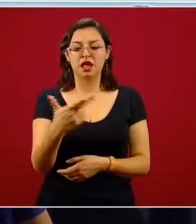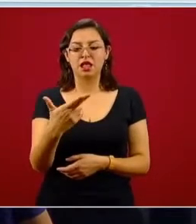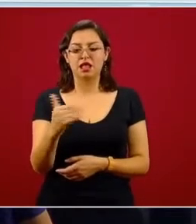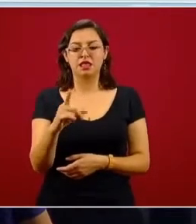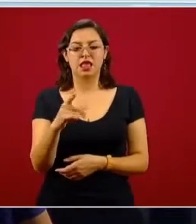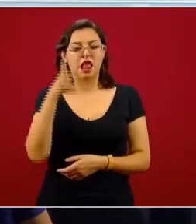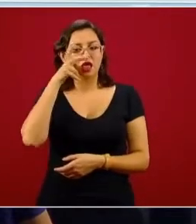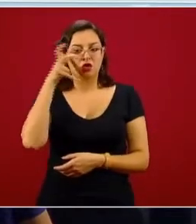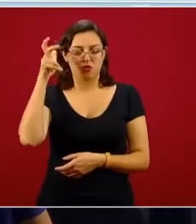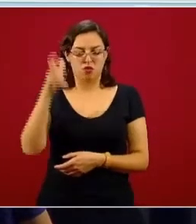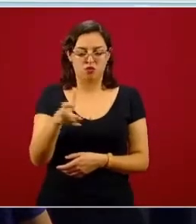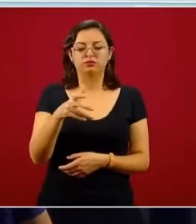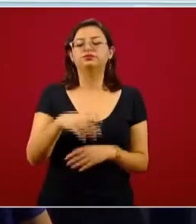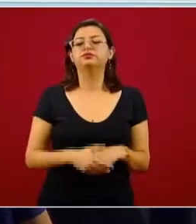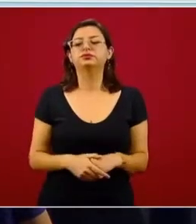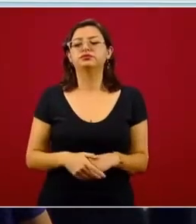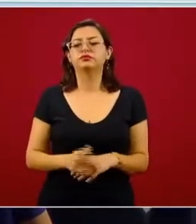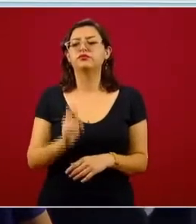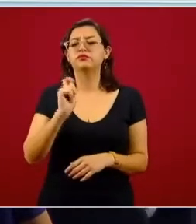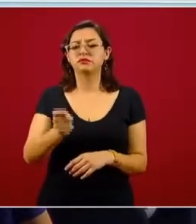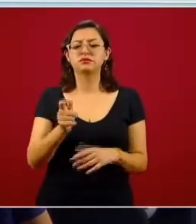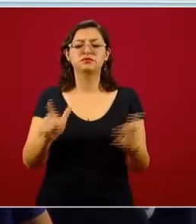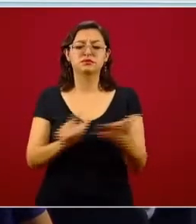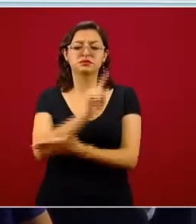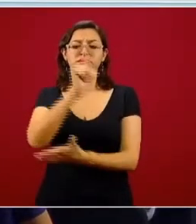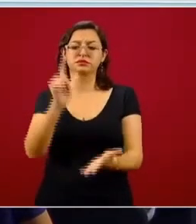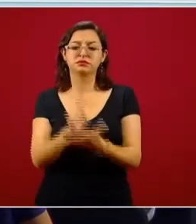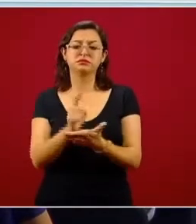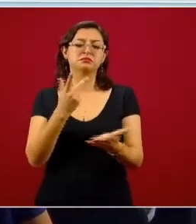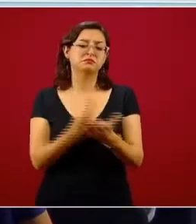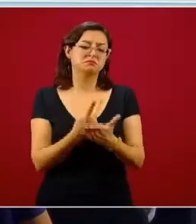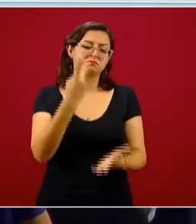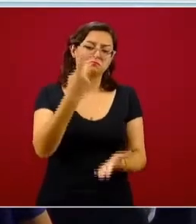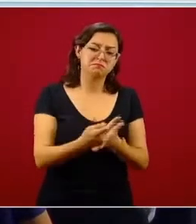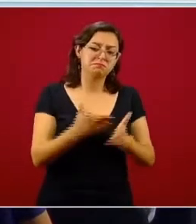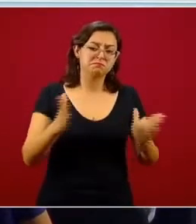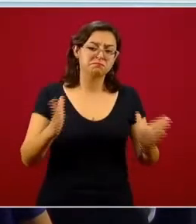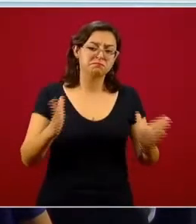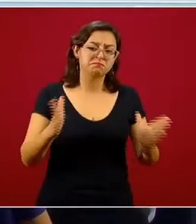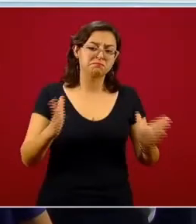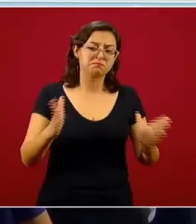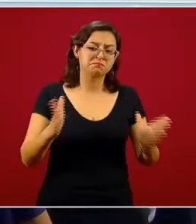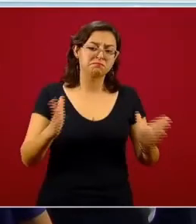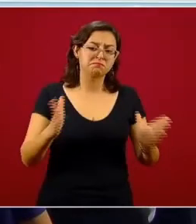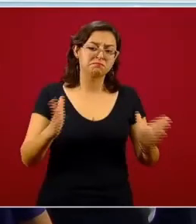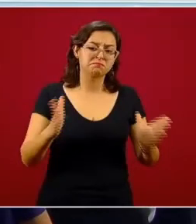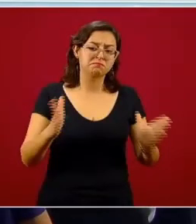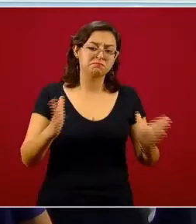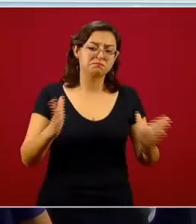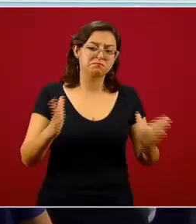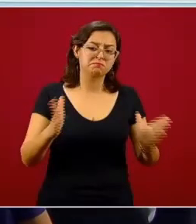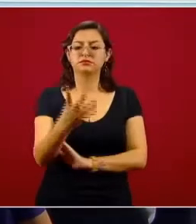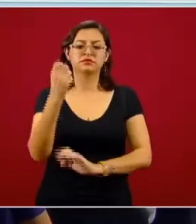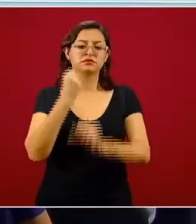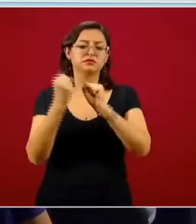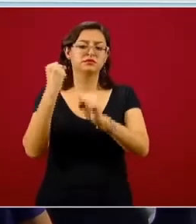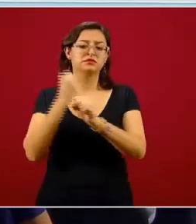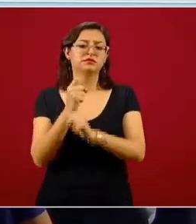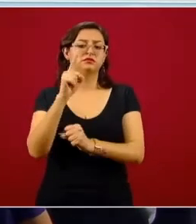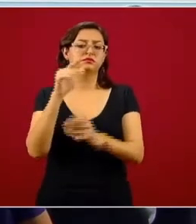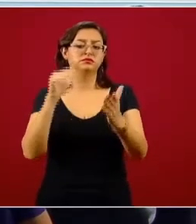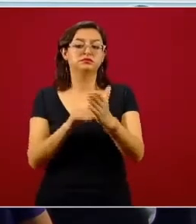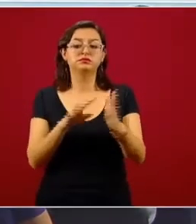de Estímulos, Premios y Recompensas Civiles. Es el artículo 34, a partir de 1978,